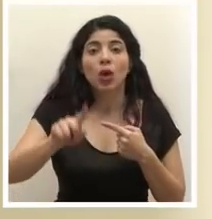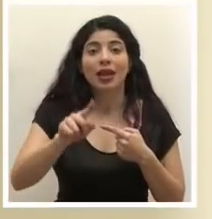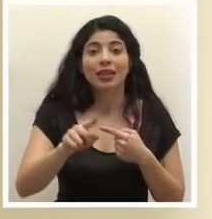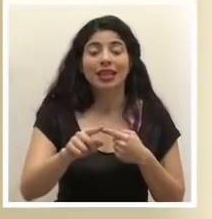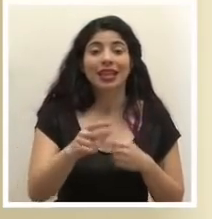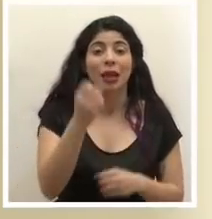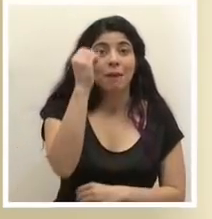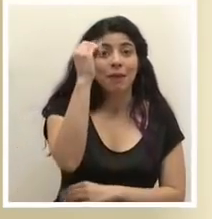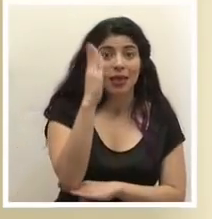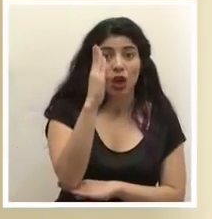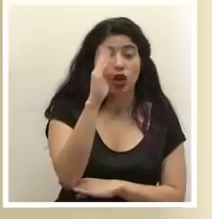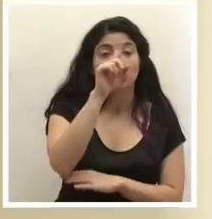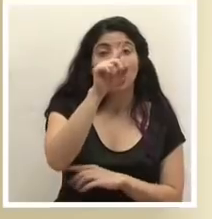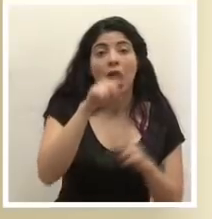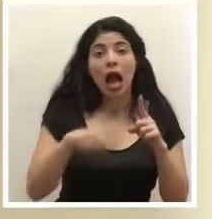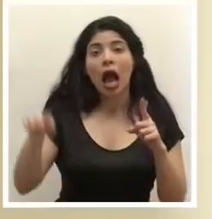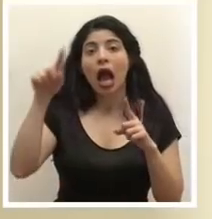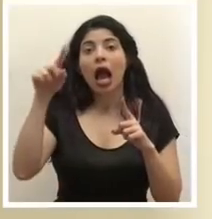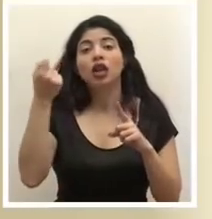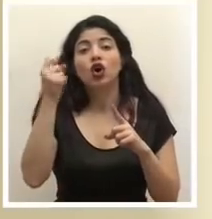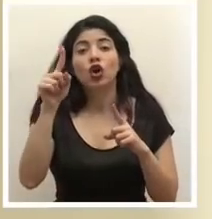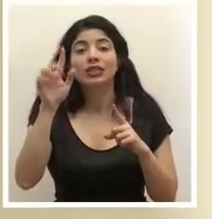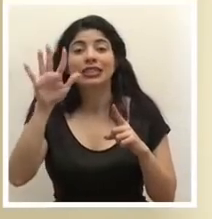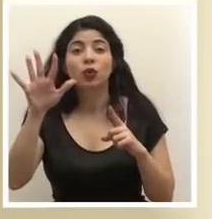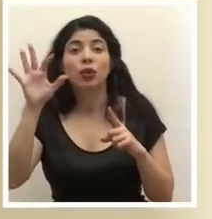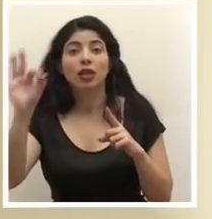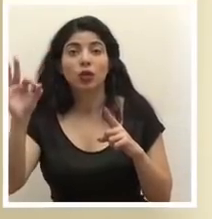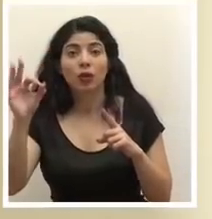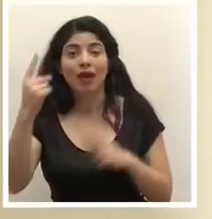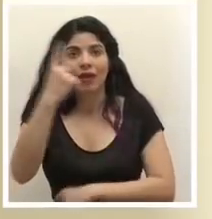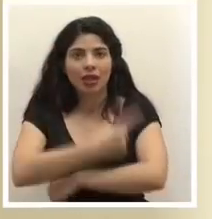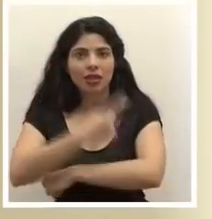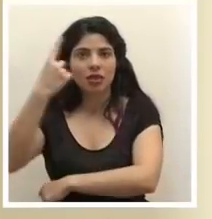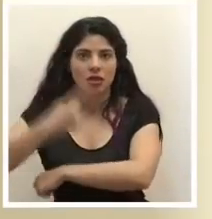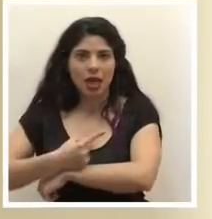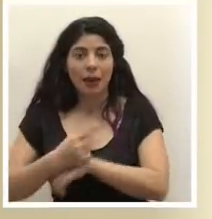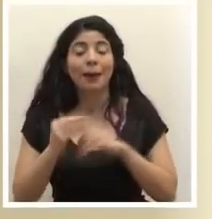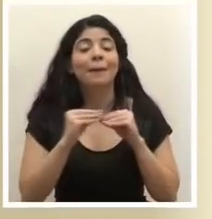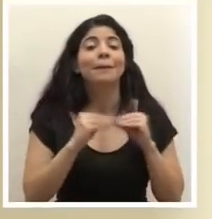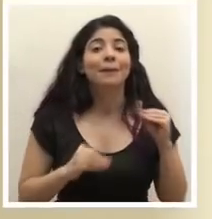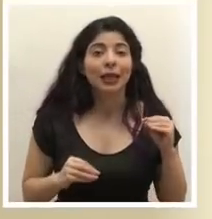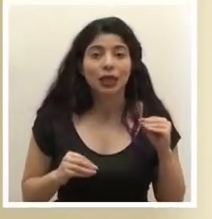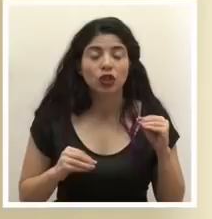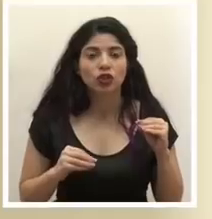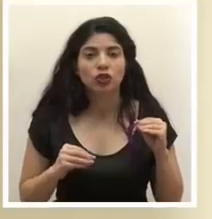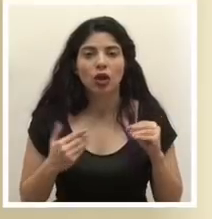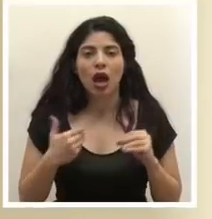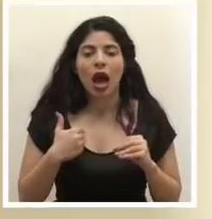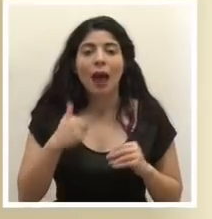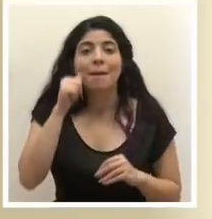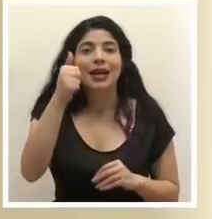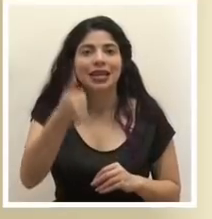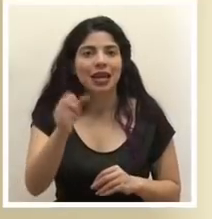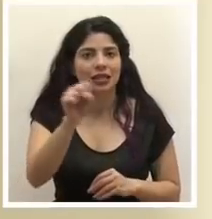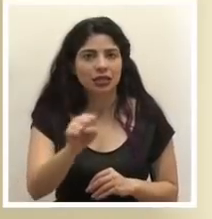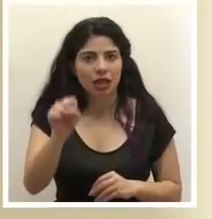00 a las 23.59 de cada día exceptuando lo que tendremos mañana